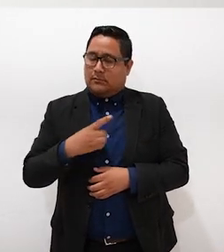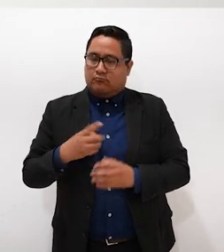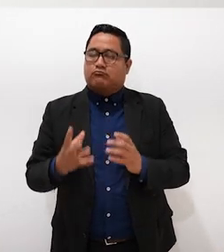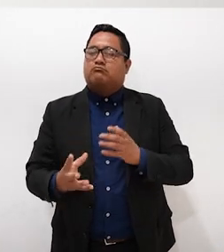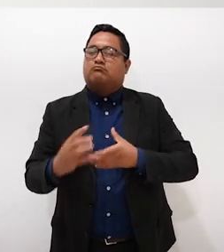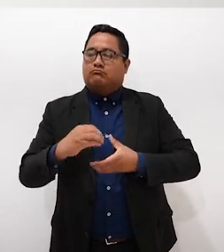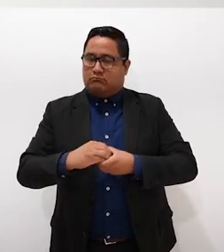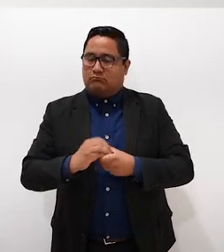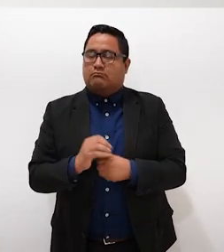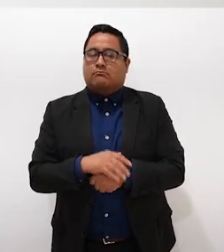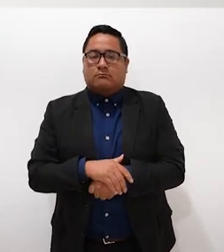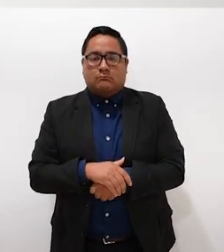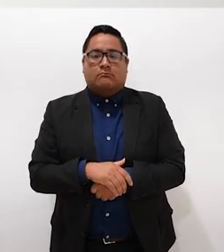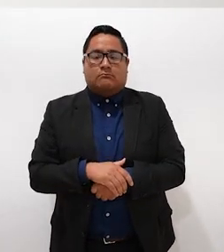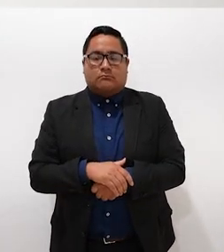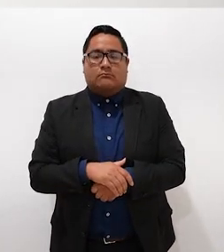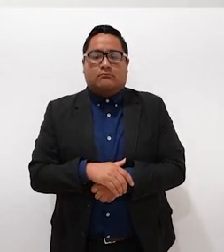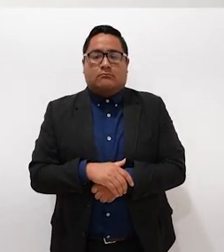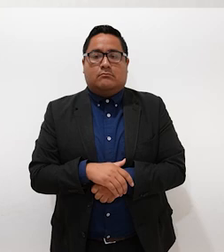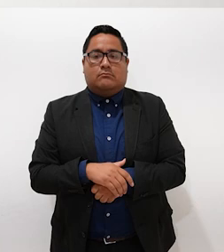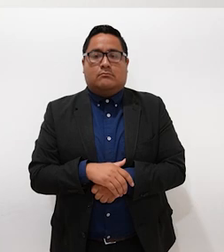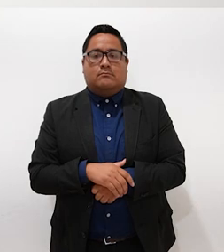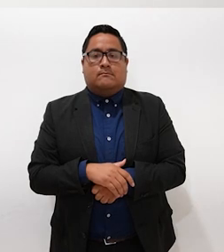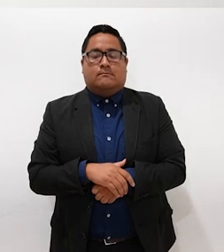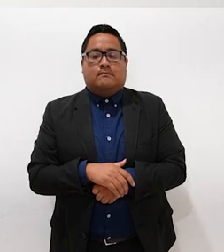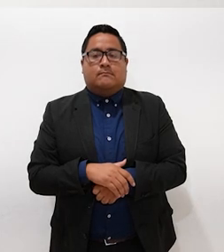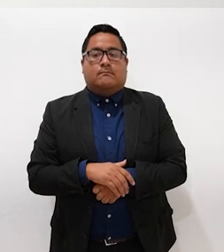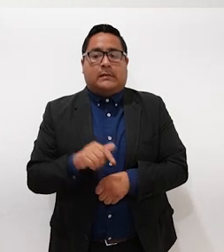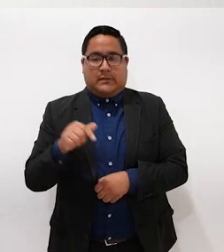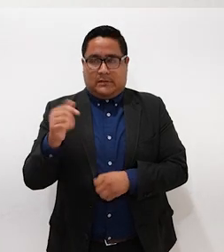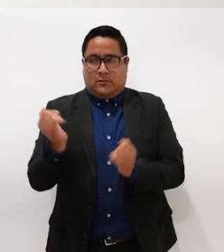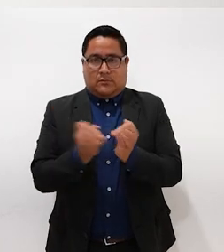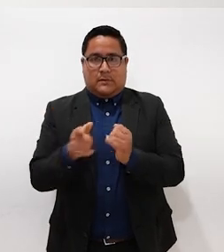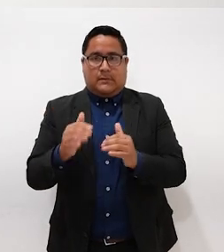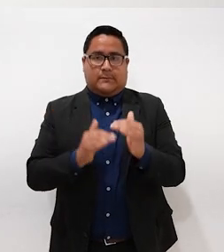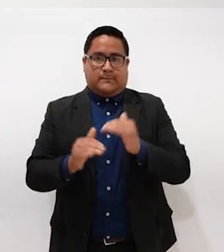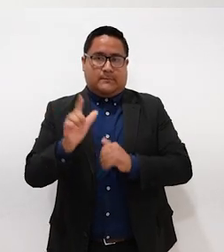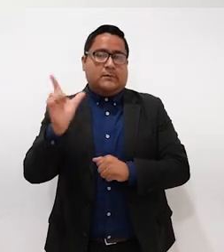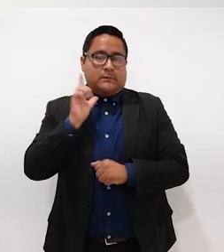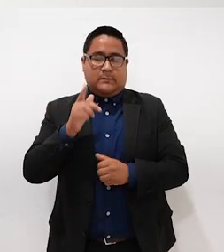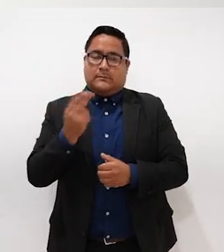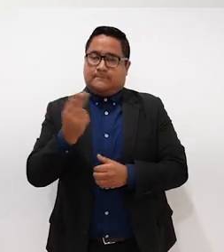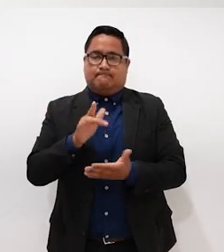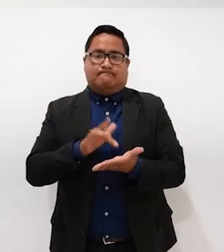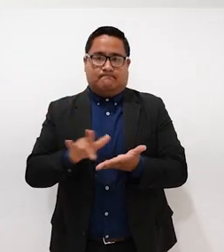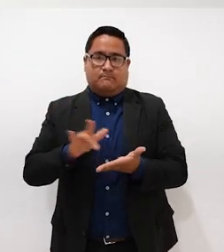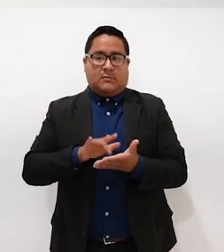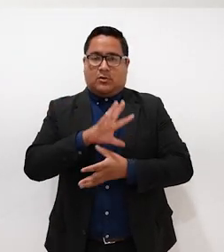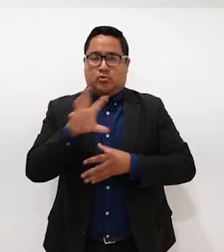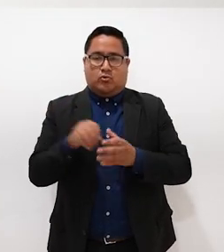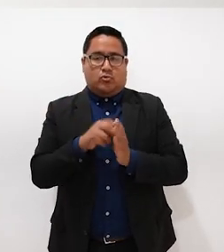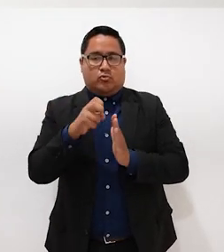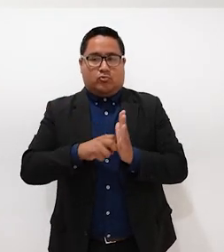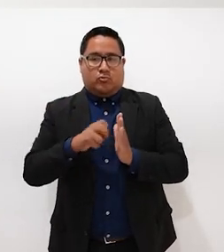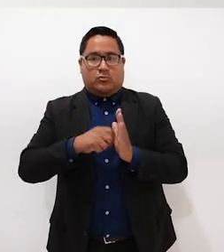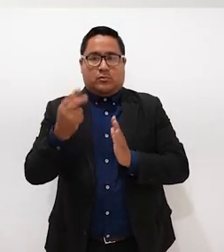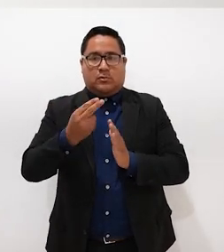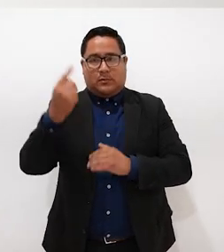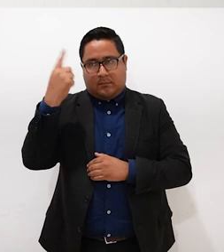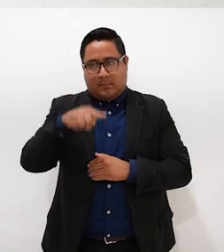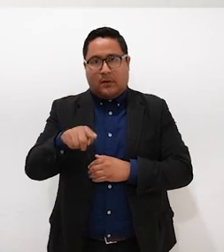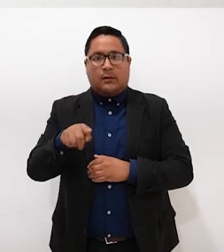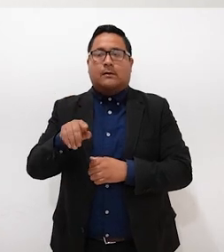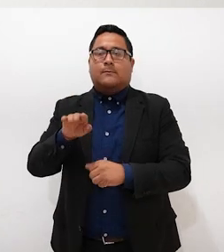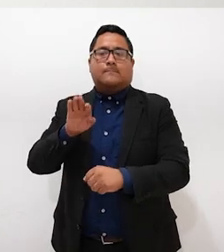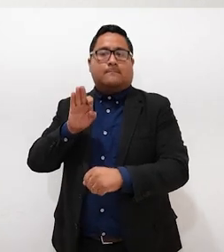inclusivo, igual este poder legislativo tiene que apoyar en todas las reformas que necesitamos